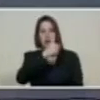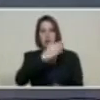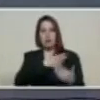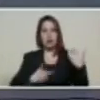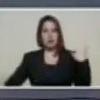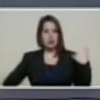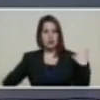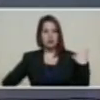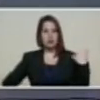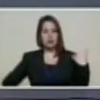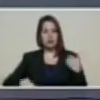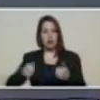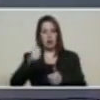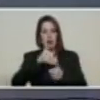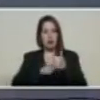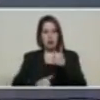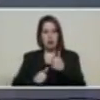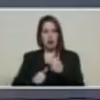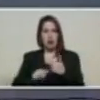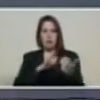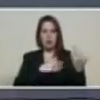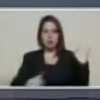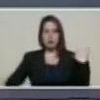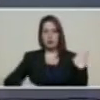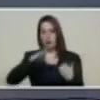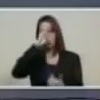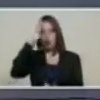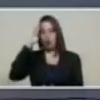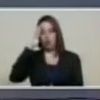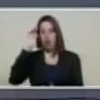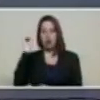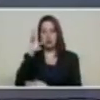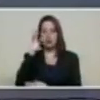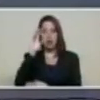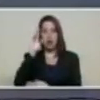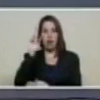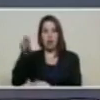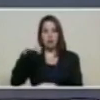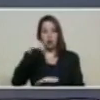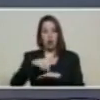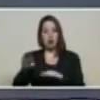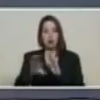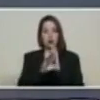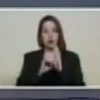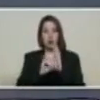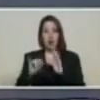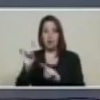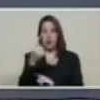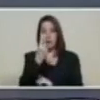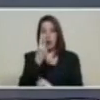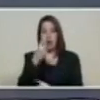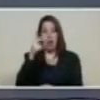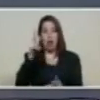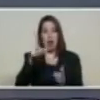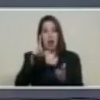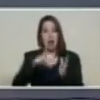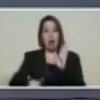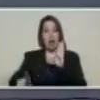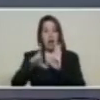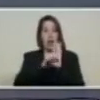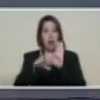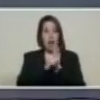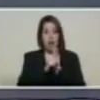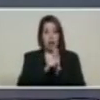presidente de la Asamblea Constituyente Diosdado Cabello la primera ley constitucional mediante cual